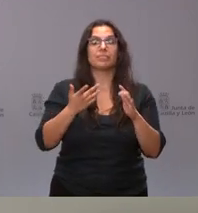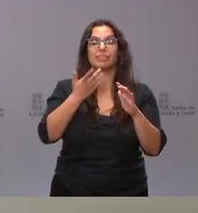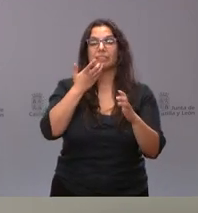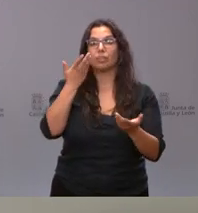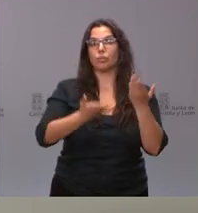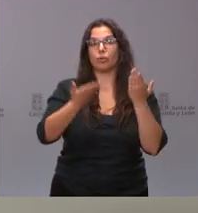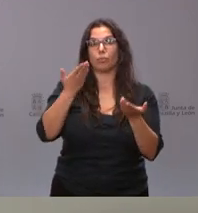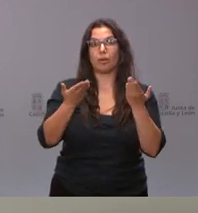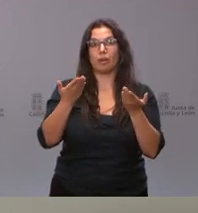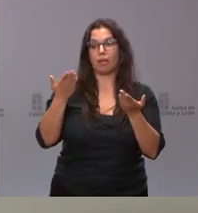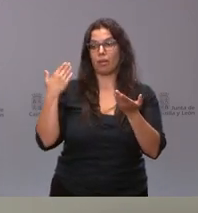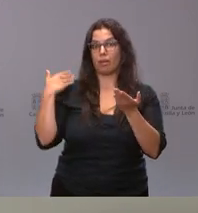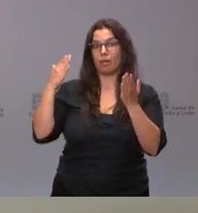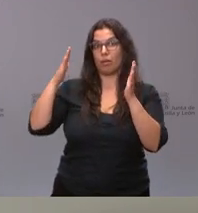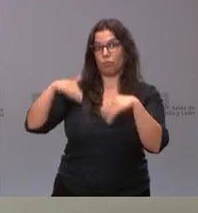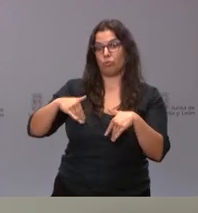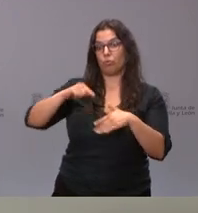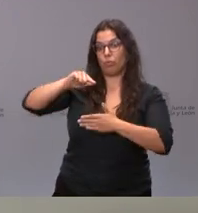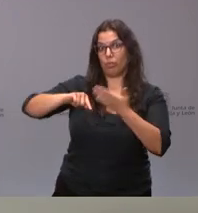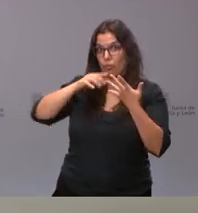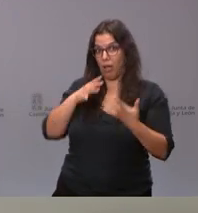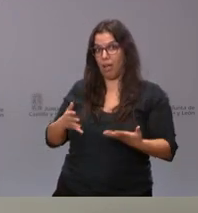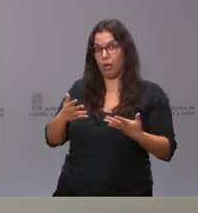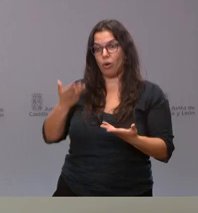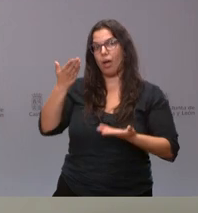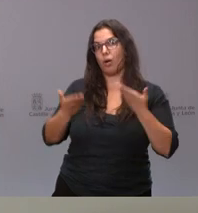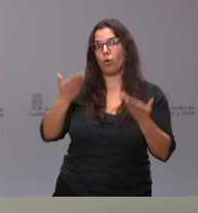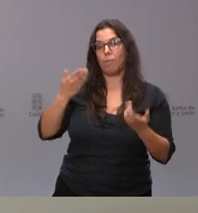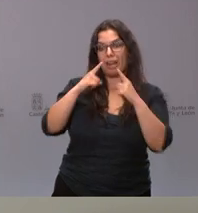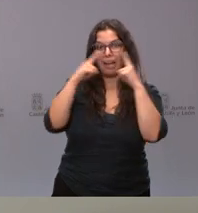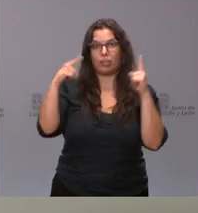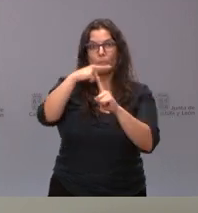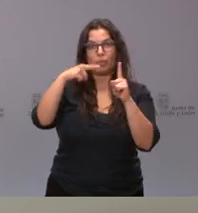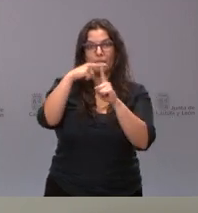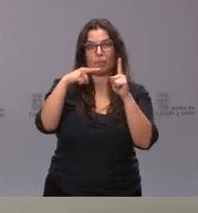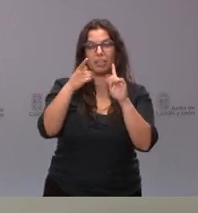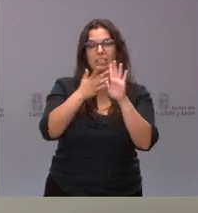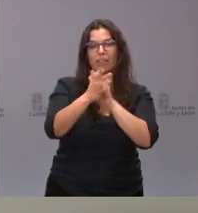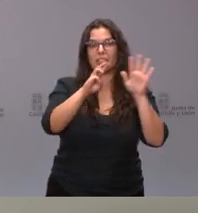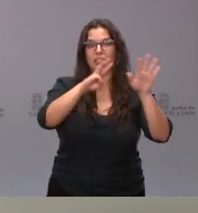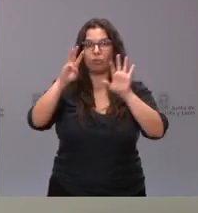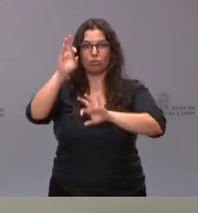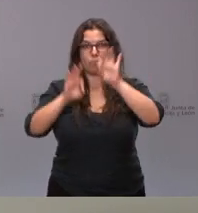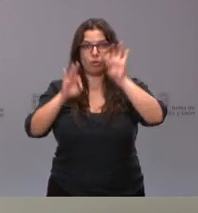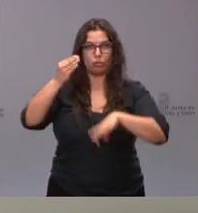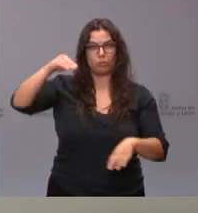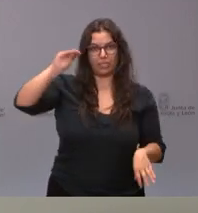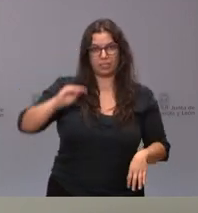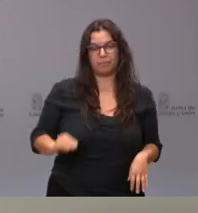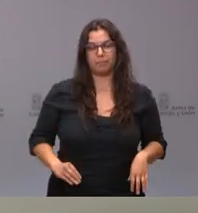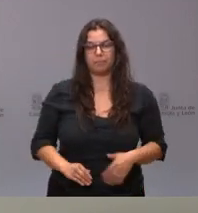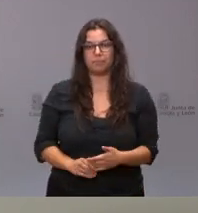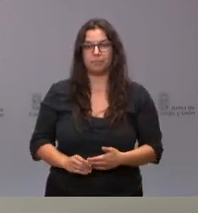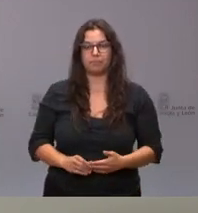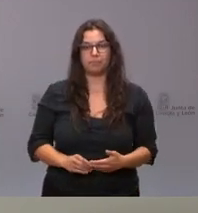del contrato vigente en términos de cooperativas de medias anuales del 88%. Por tanto,